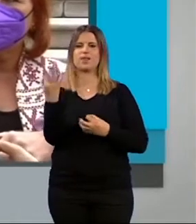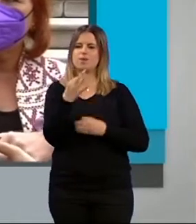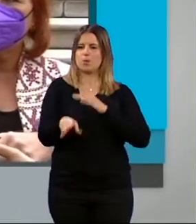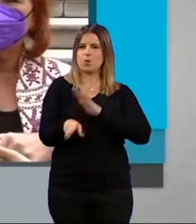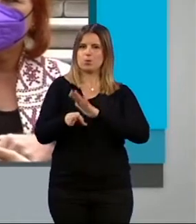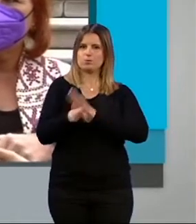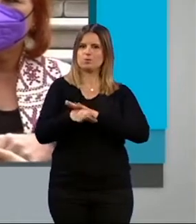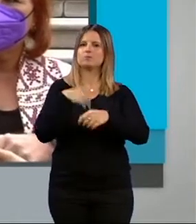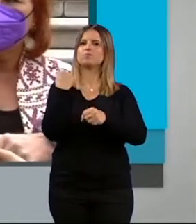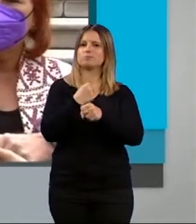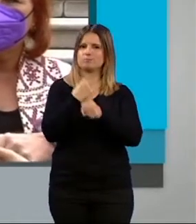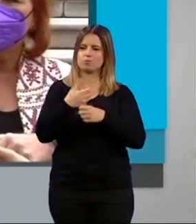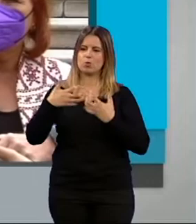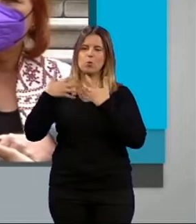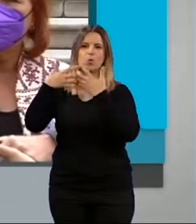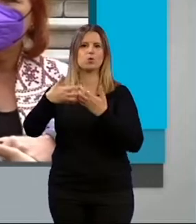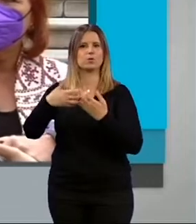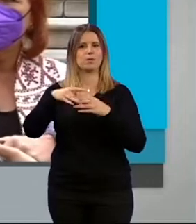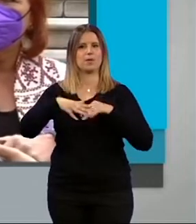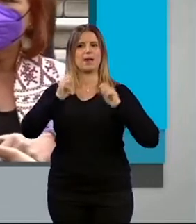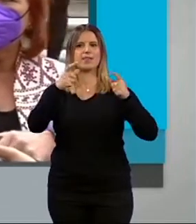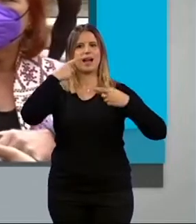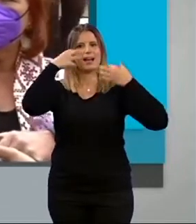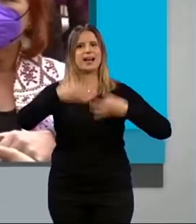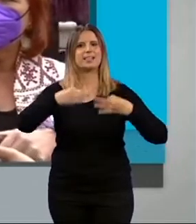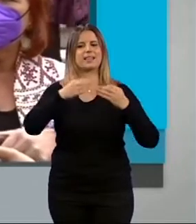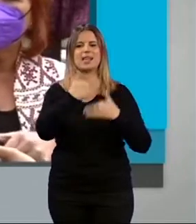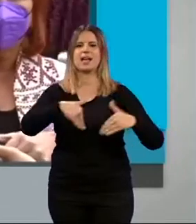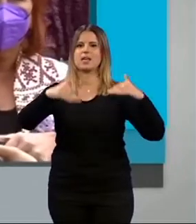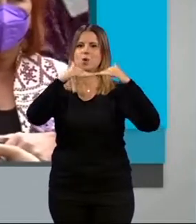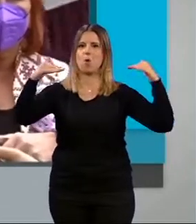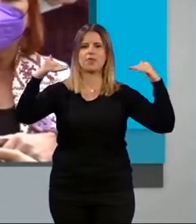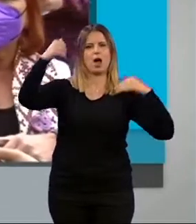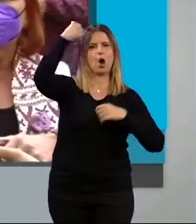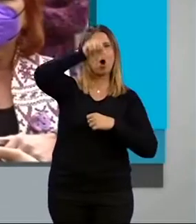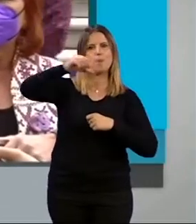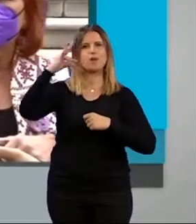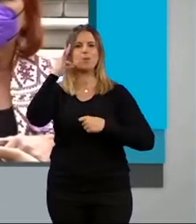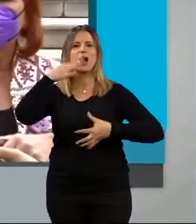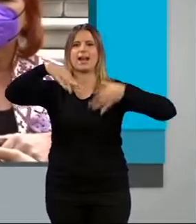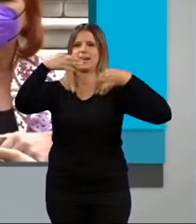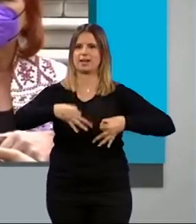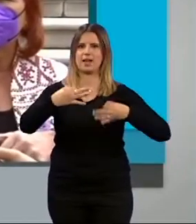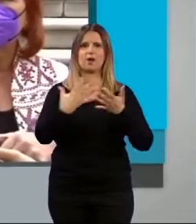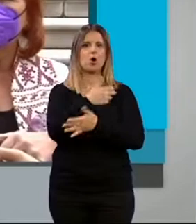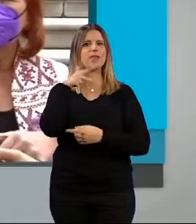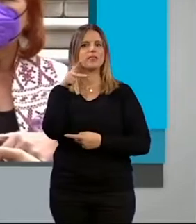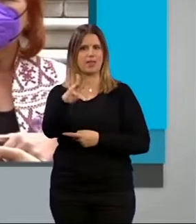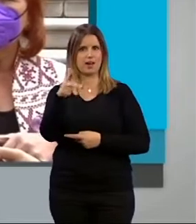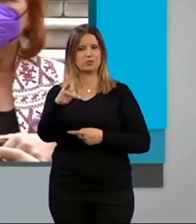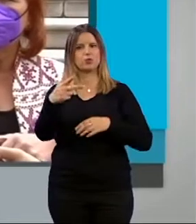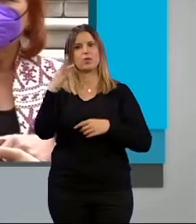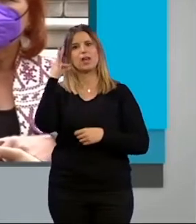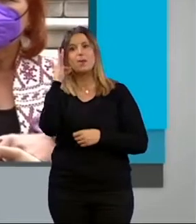trabajando para garantizar la igualdad efectiva entre mujeres y hombres, como decía, y los derechos de las